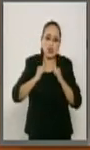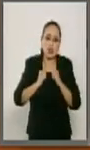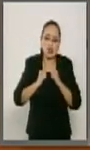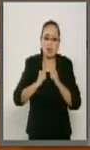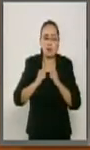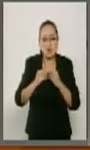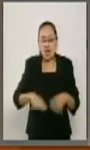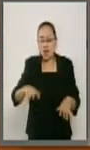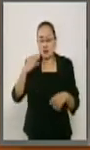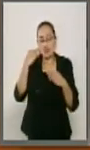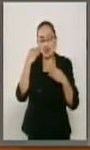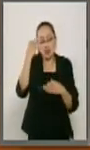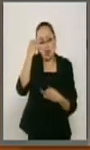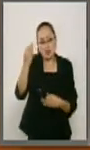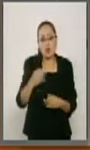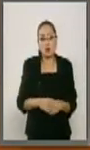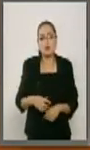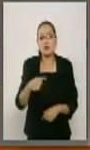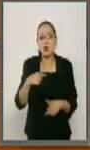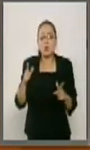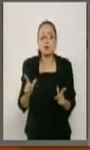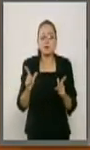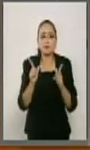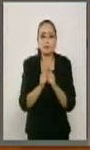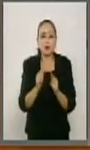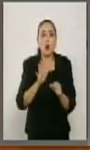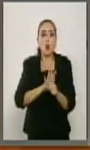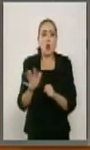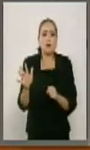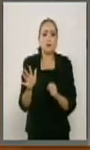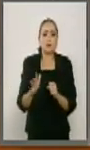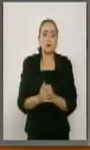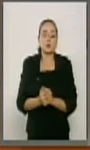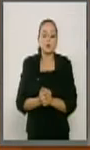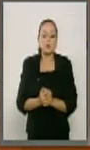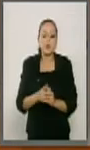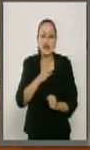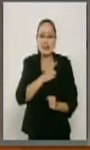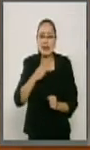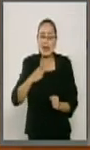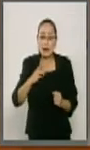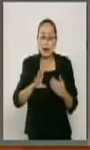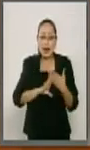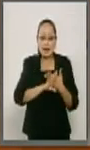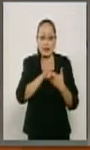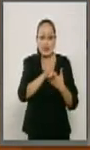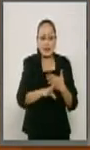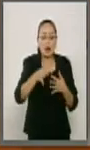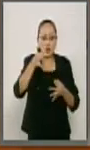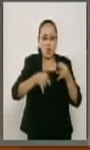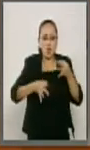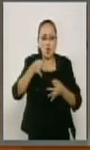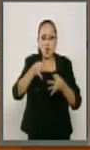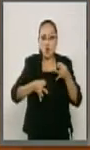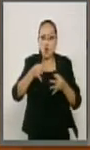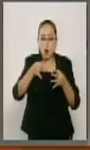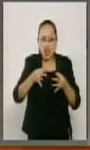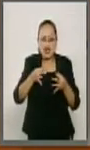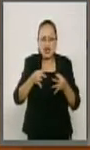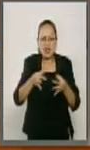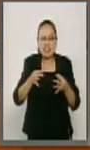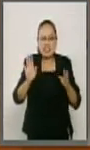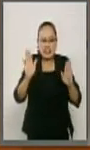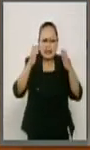Y voy a concluir con esto. Hay que evitar al juez de criterio cerrado que se casa con una ideología,